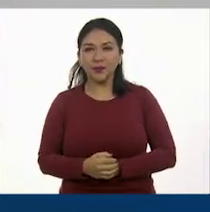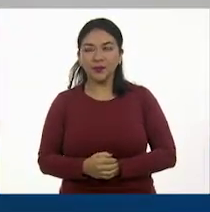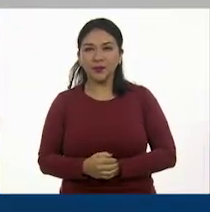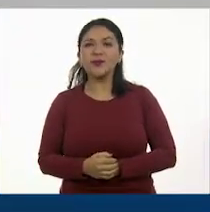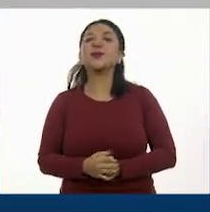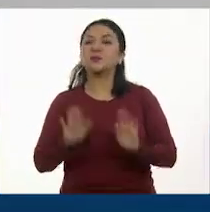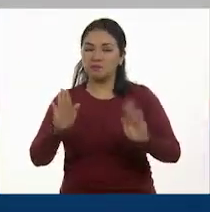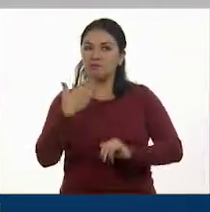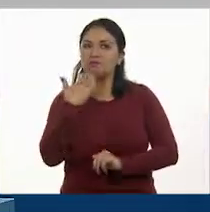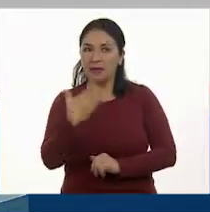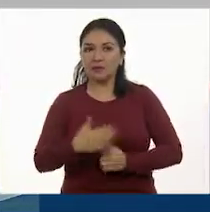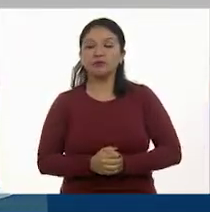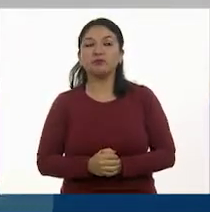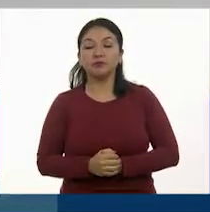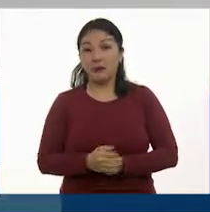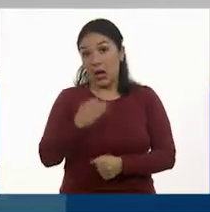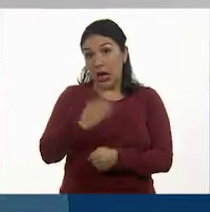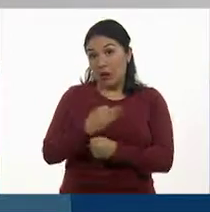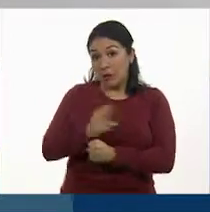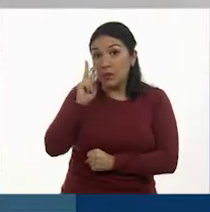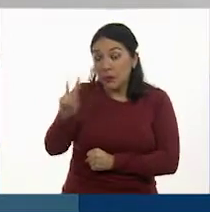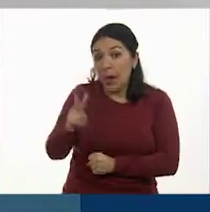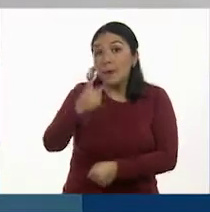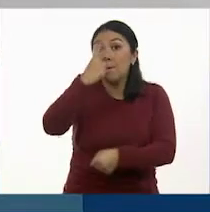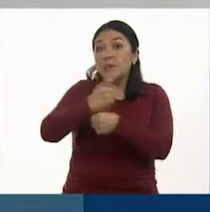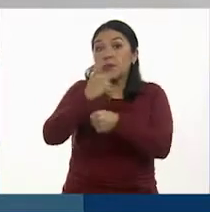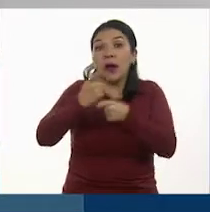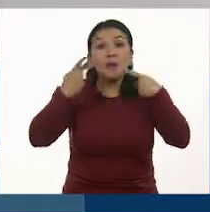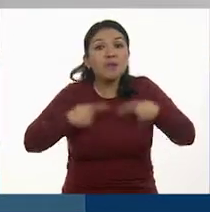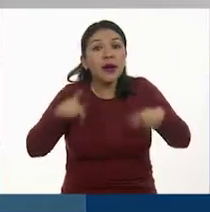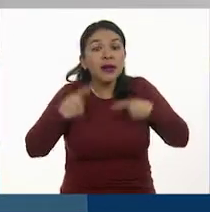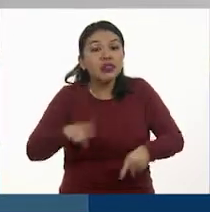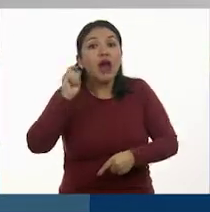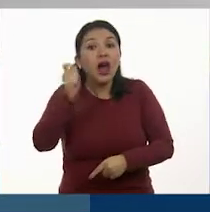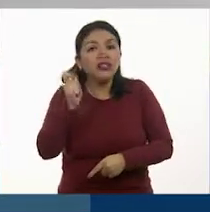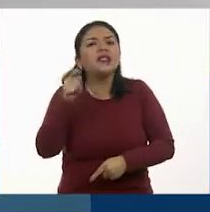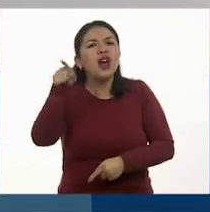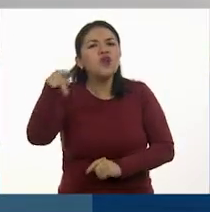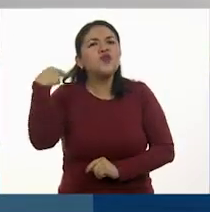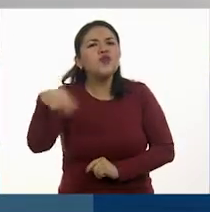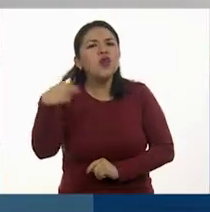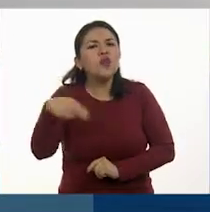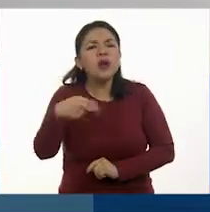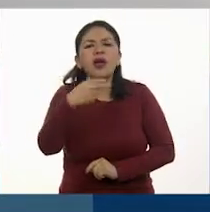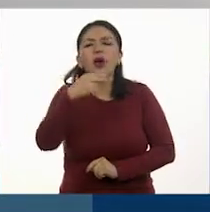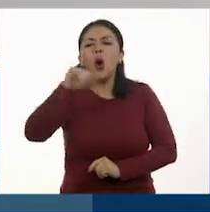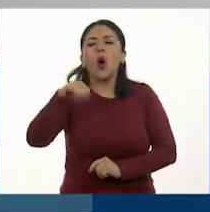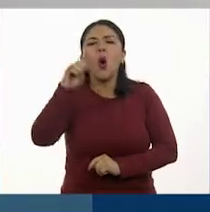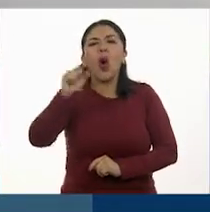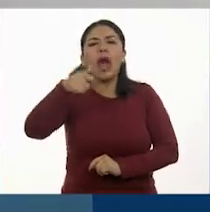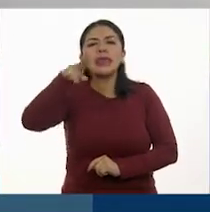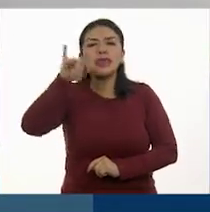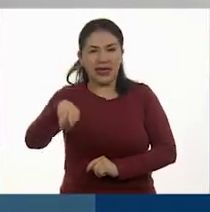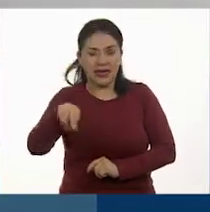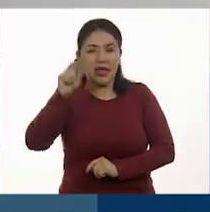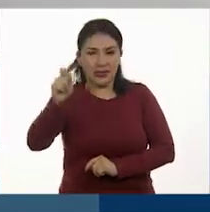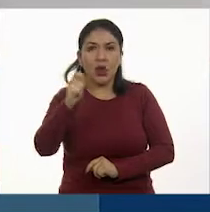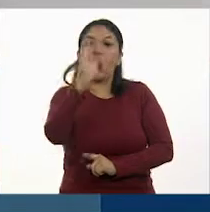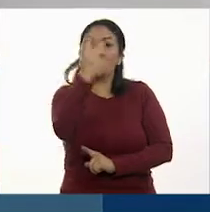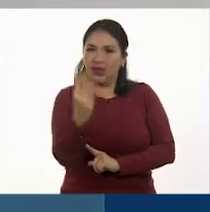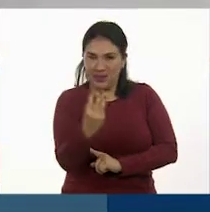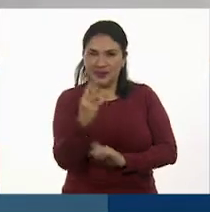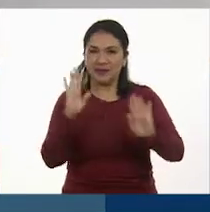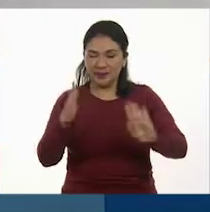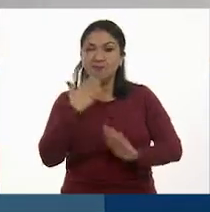Muy bien. Entonces, ya tenemos el primero, que es el que le corresponde a... Don Joaquín. Él fue un tercio.